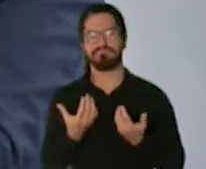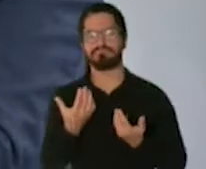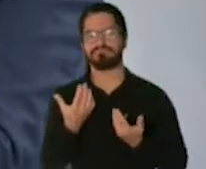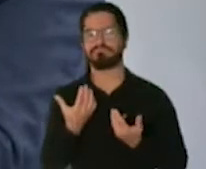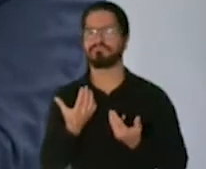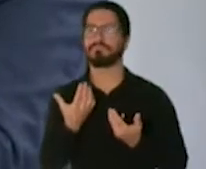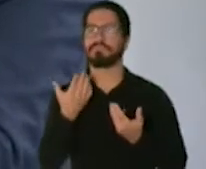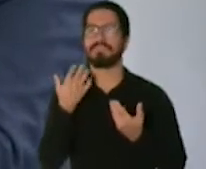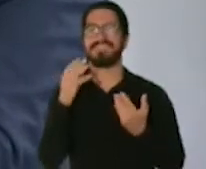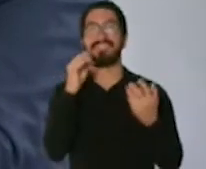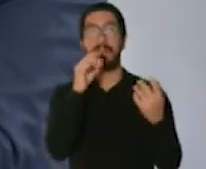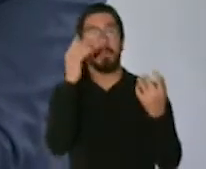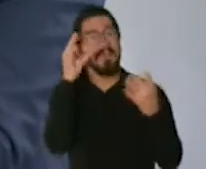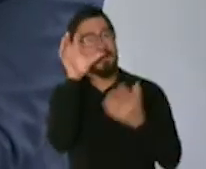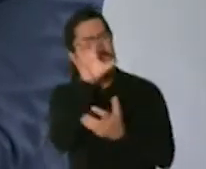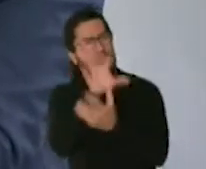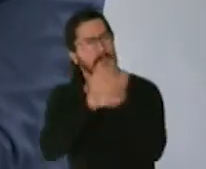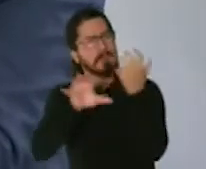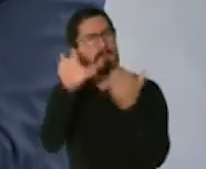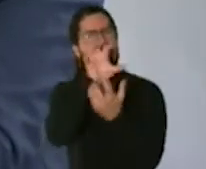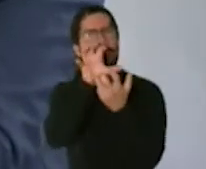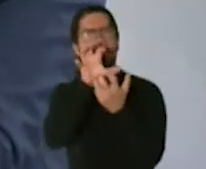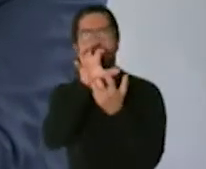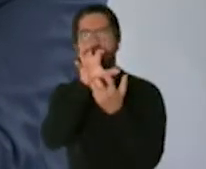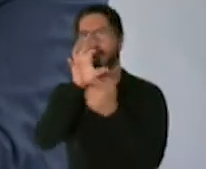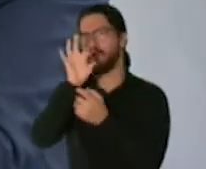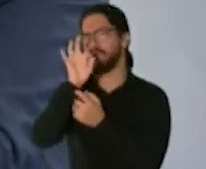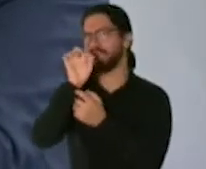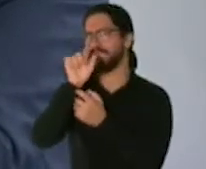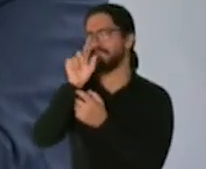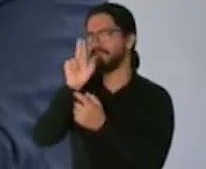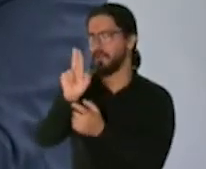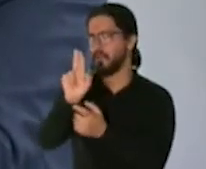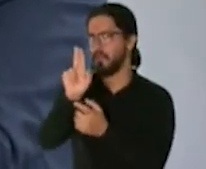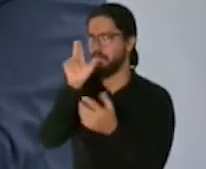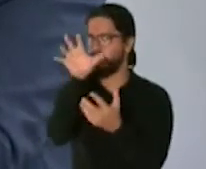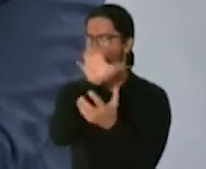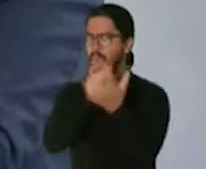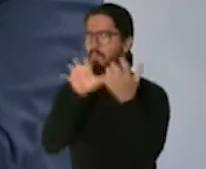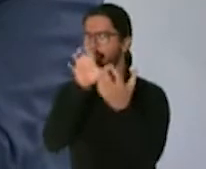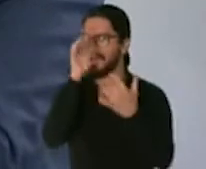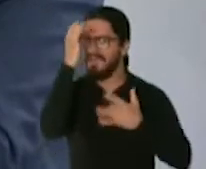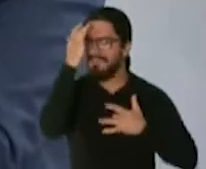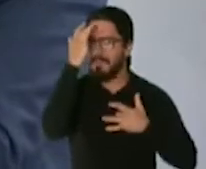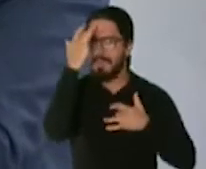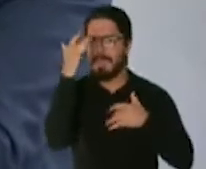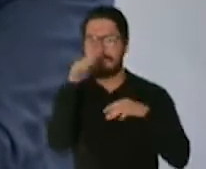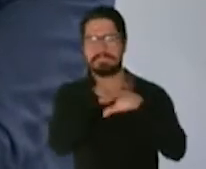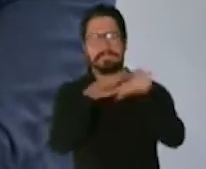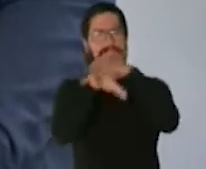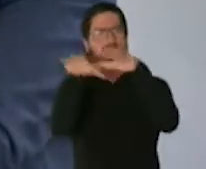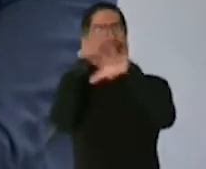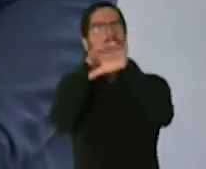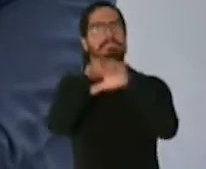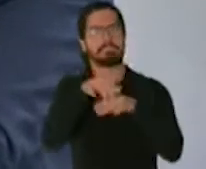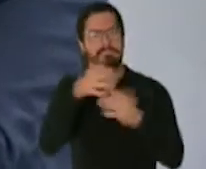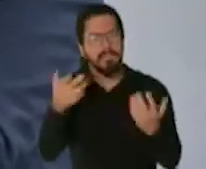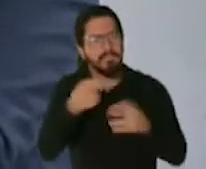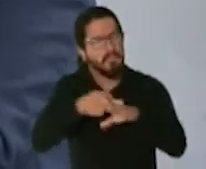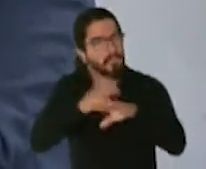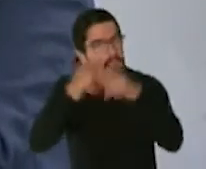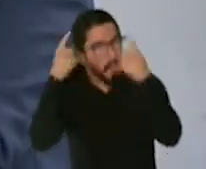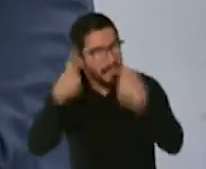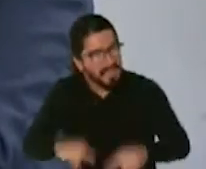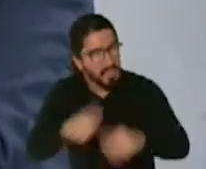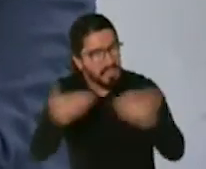con la influenza y con otras condiciones eso ha pasado en Puerto Rico tenemos evidencia de que eso ha pasado y si eso pasa